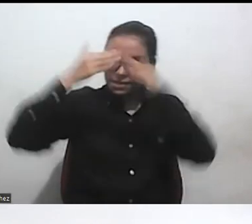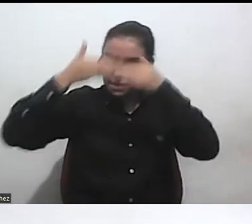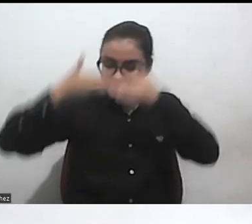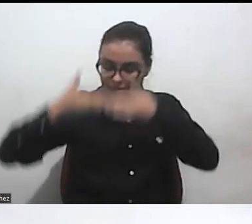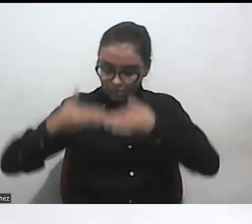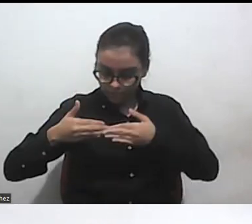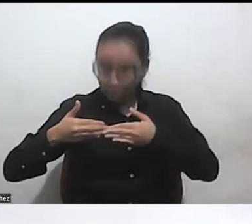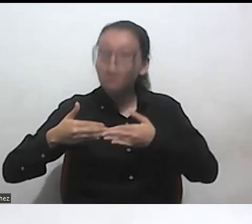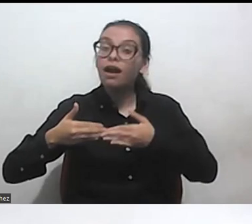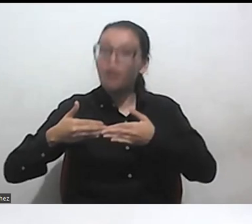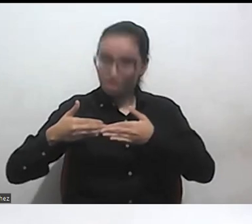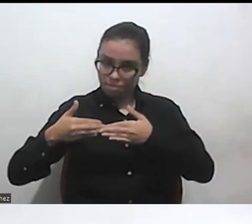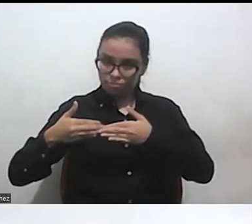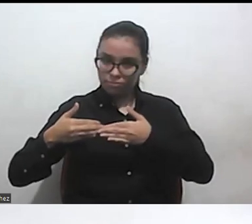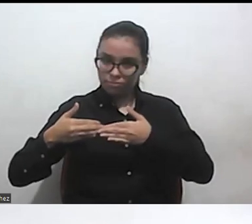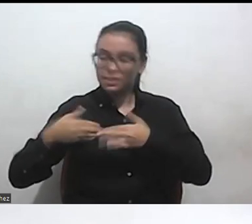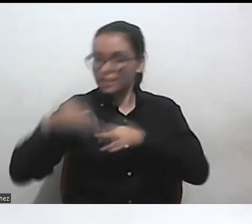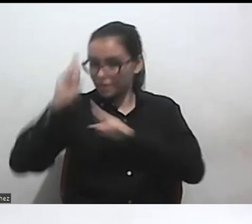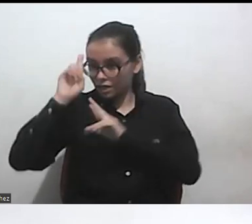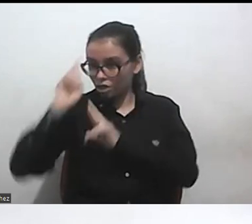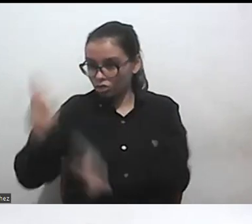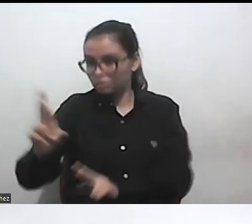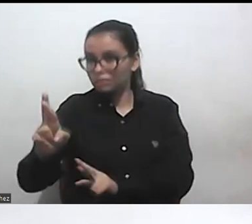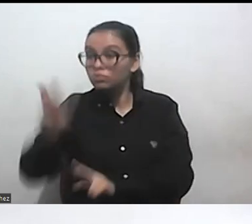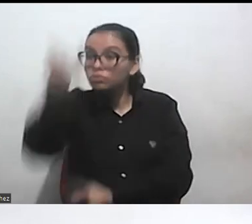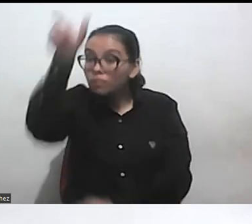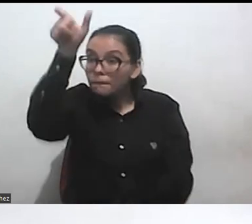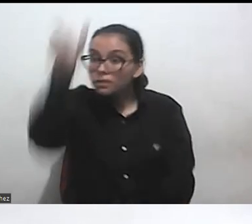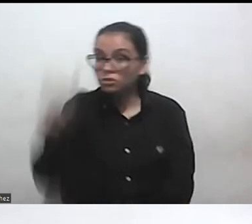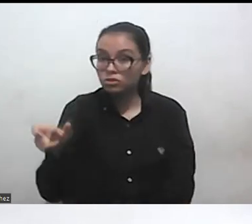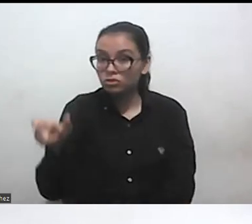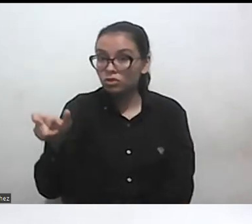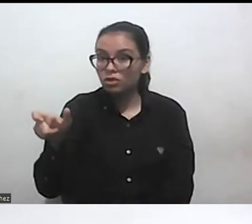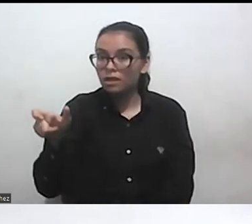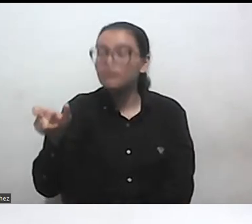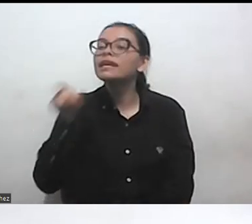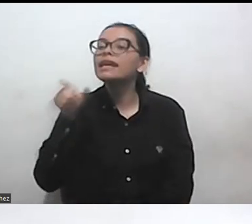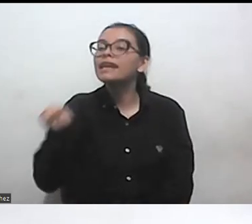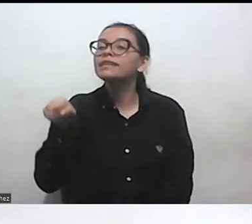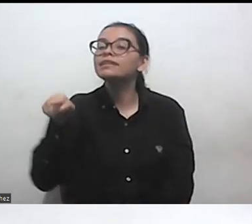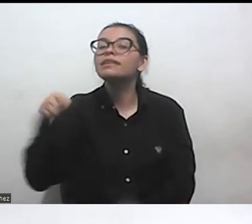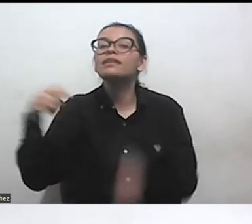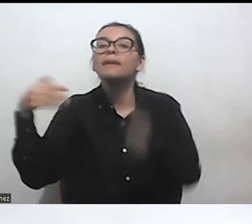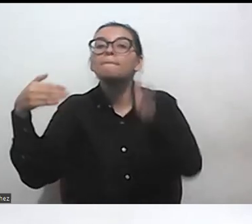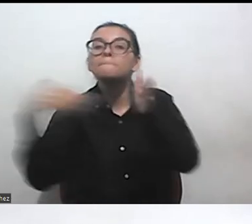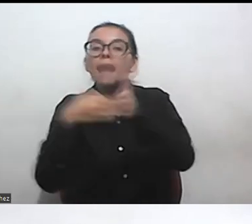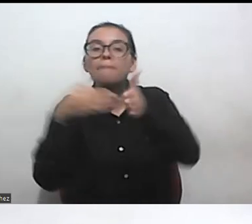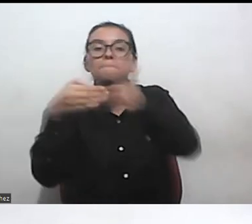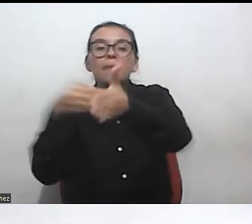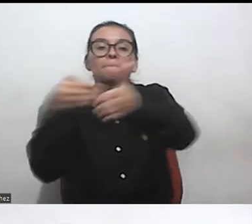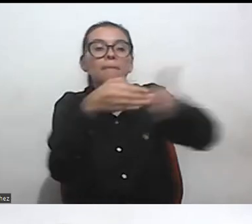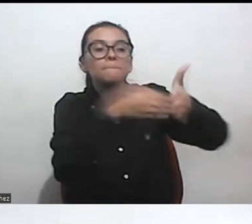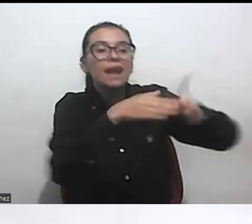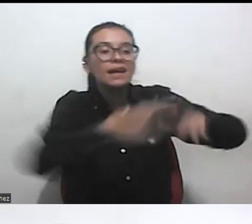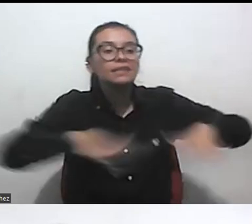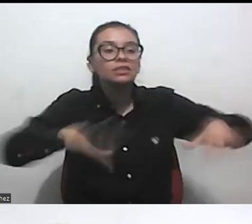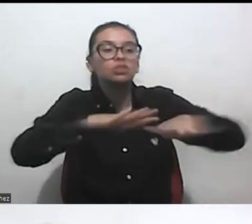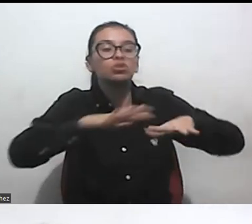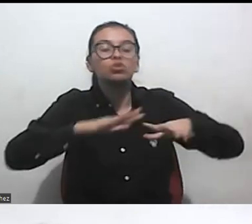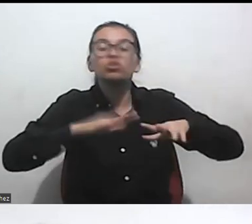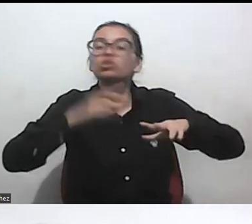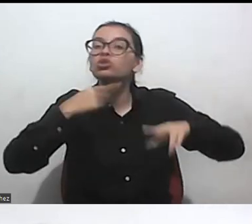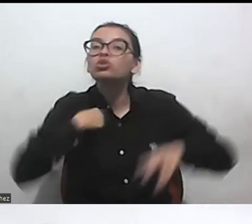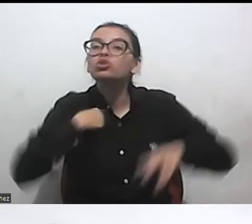reconociendo que estamos hablando de una persona que está enfrentando barreras en su entorno para ejercer sus derechos y libertades